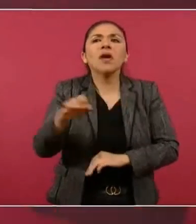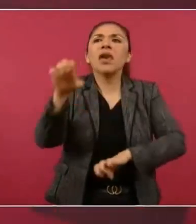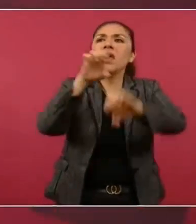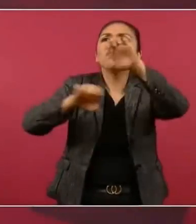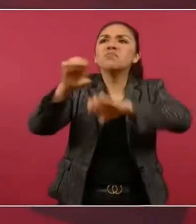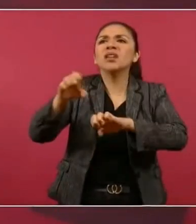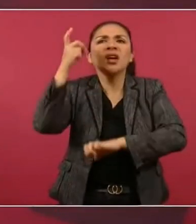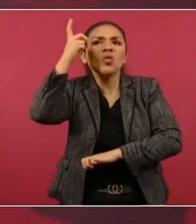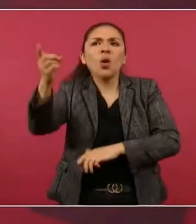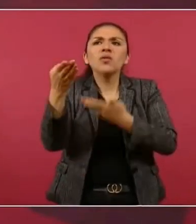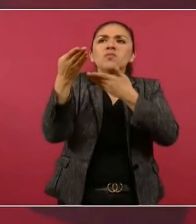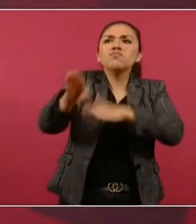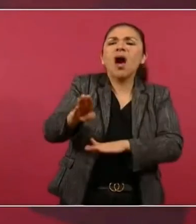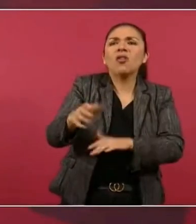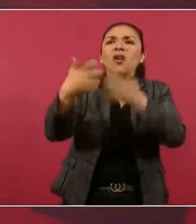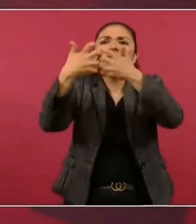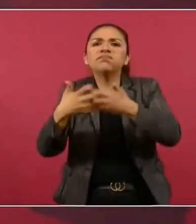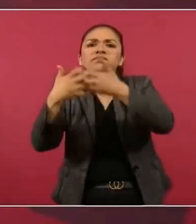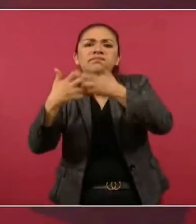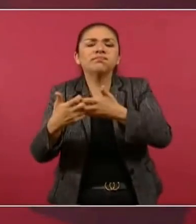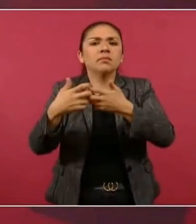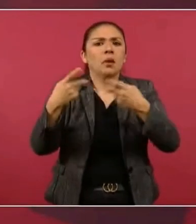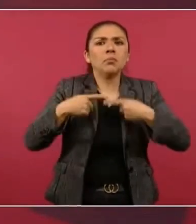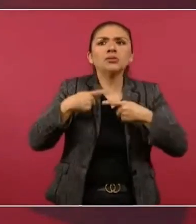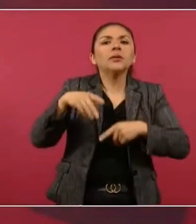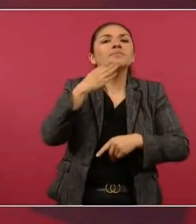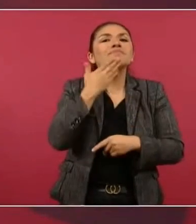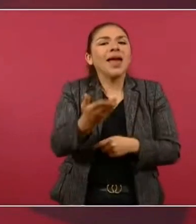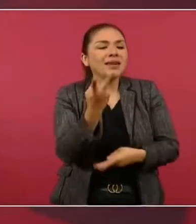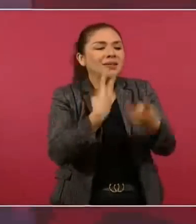banqueros. Vean nada más